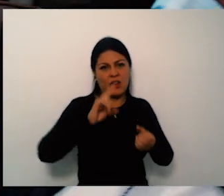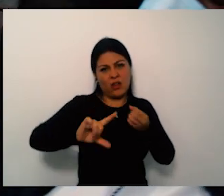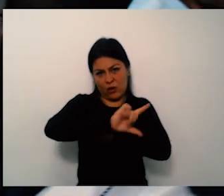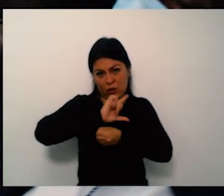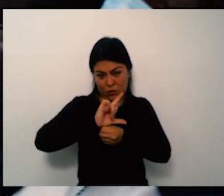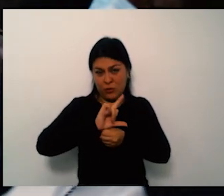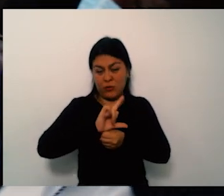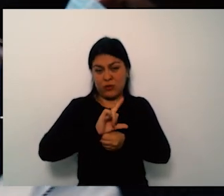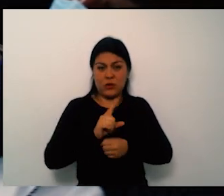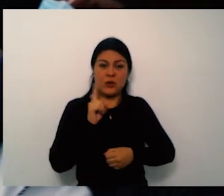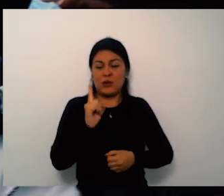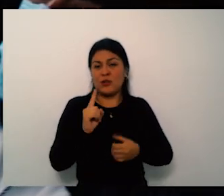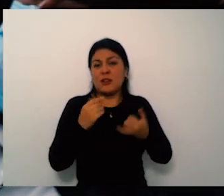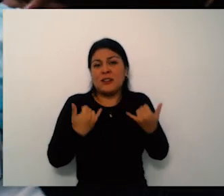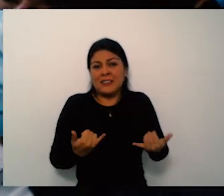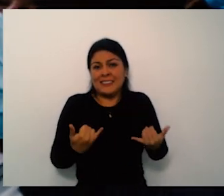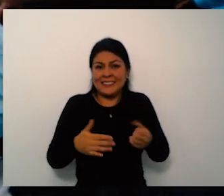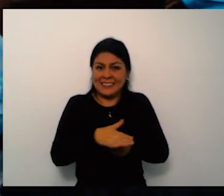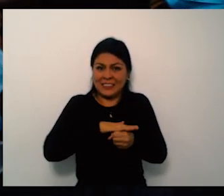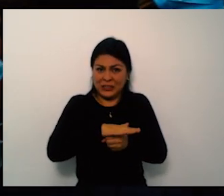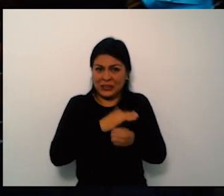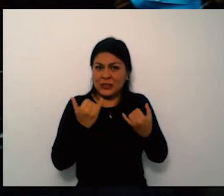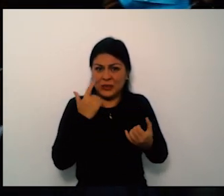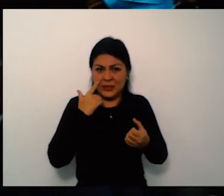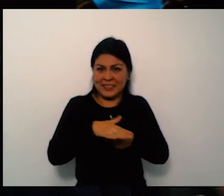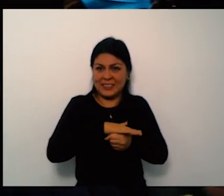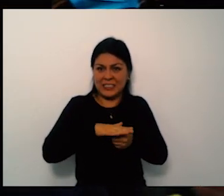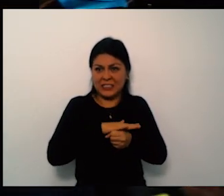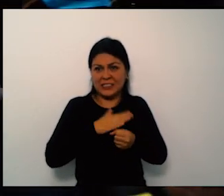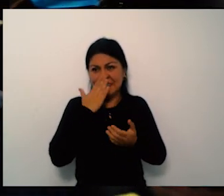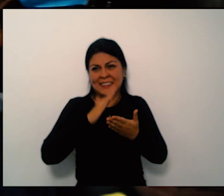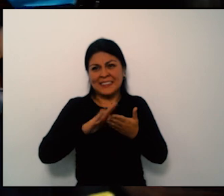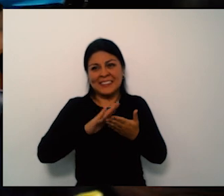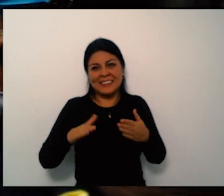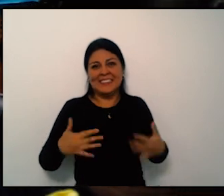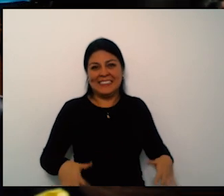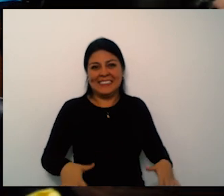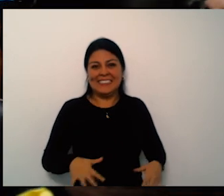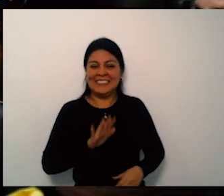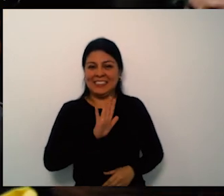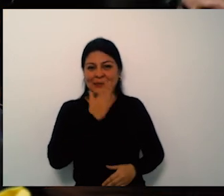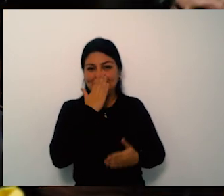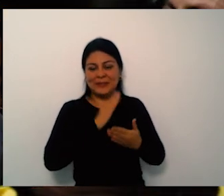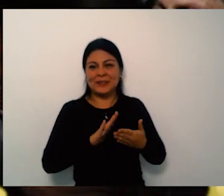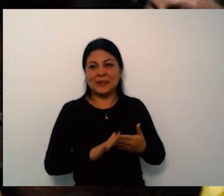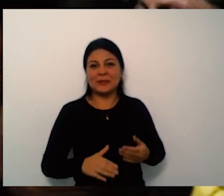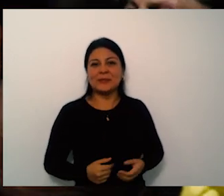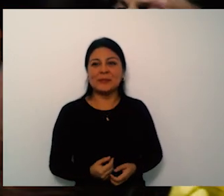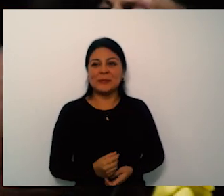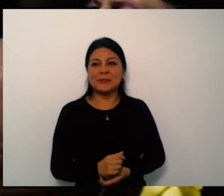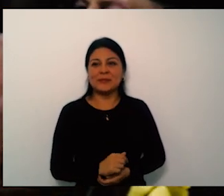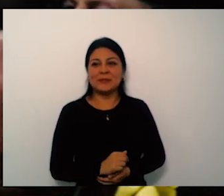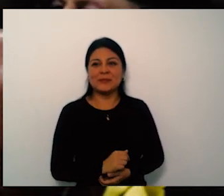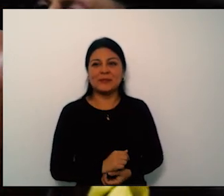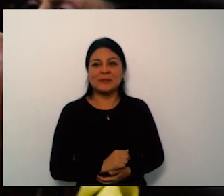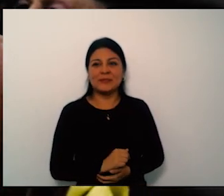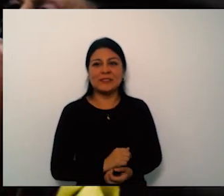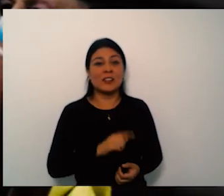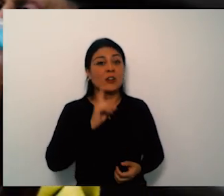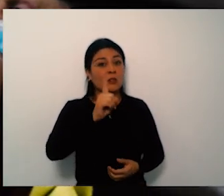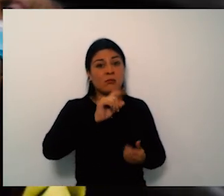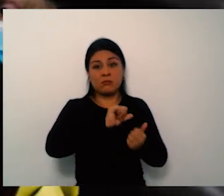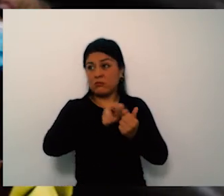mirar qué necesidades tenemos vamos a hacer el análisis de qué tanta población requiere oftalmología qué tanta